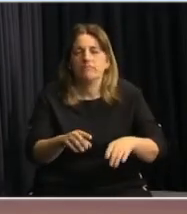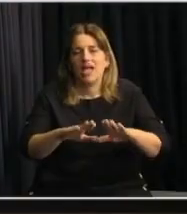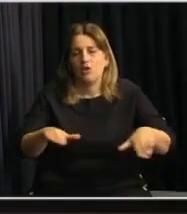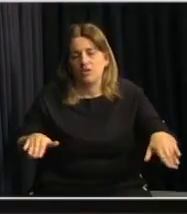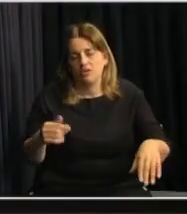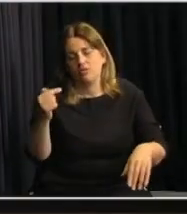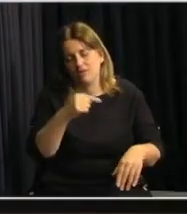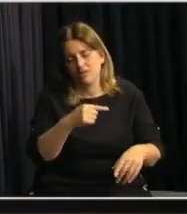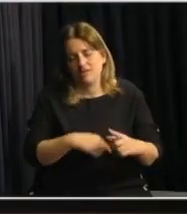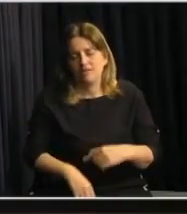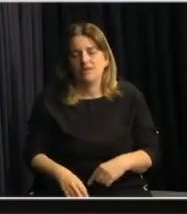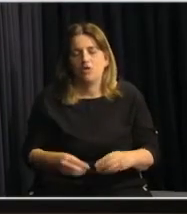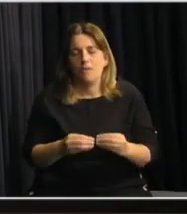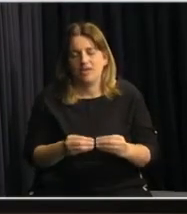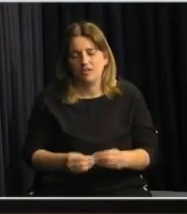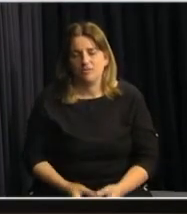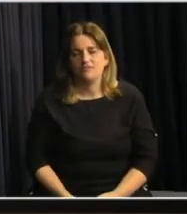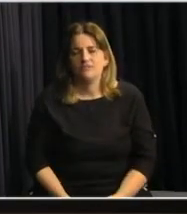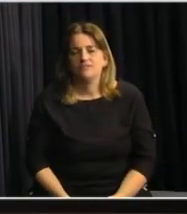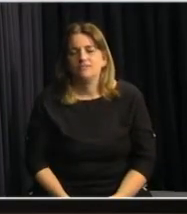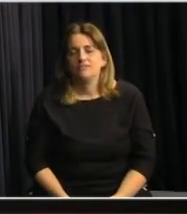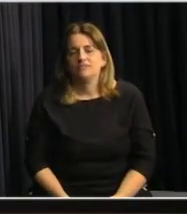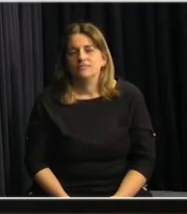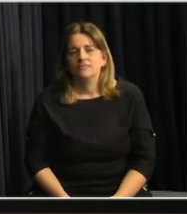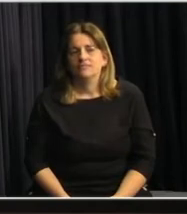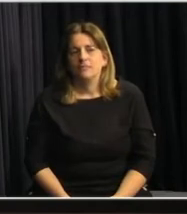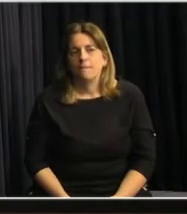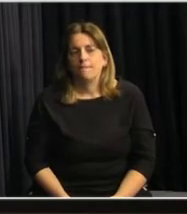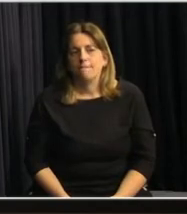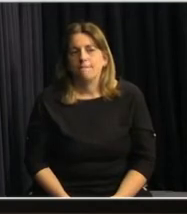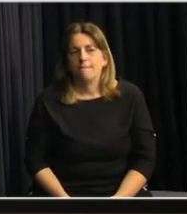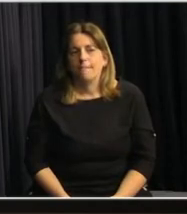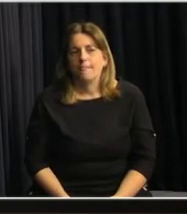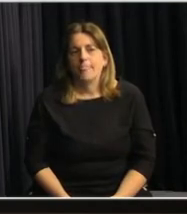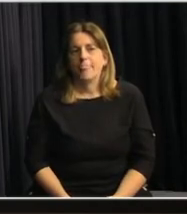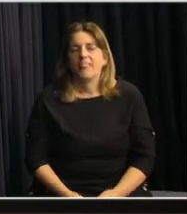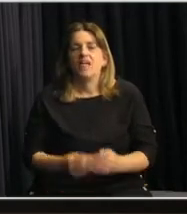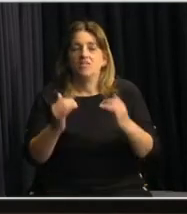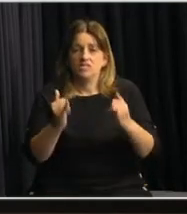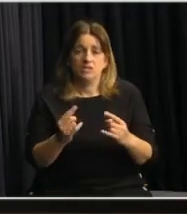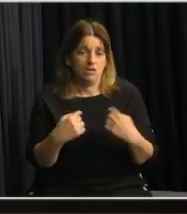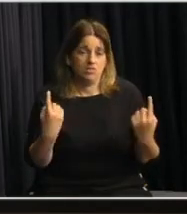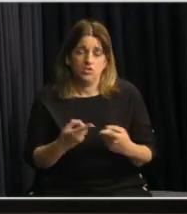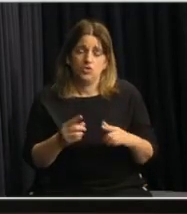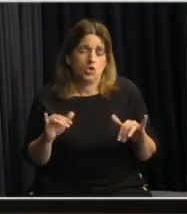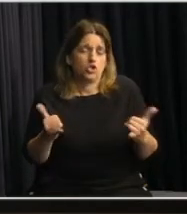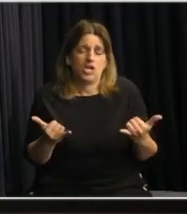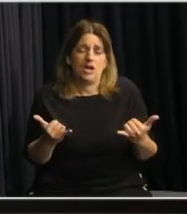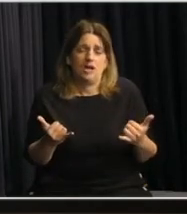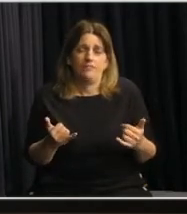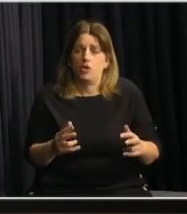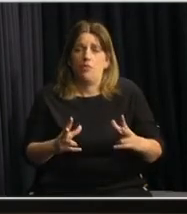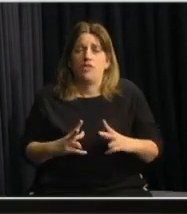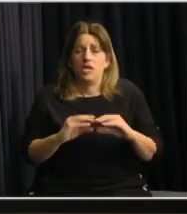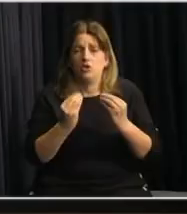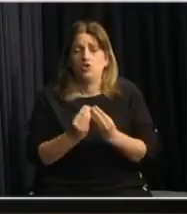de las preguntas paso a Robert y a Pablo. Muy bien, efectivamente nosotros tenemos, como lo dije,